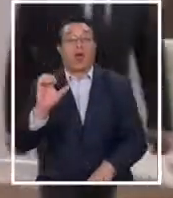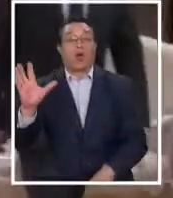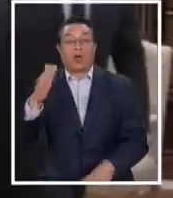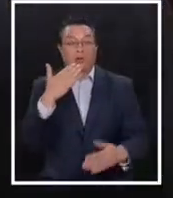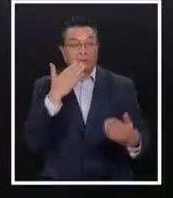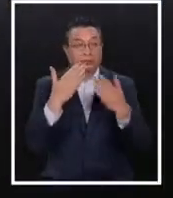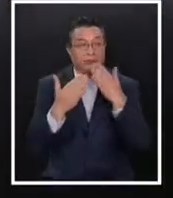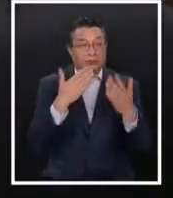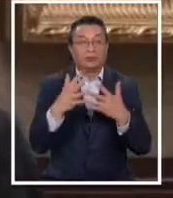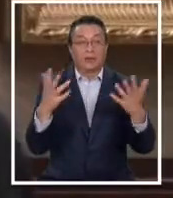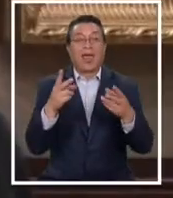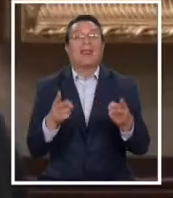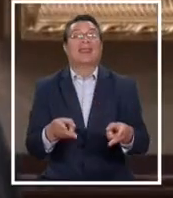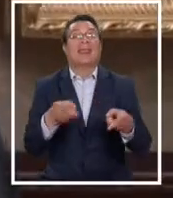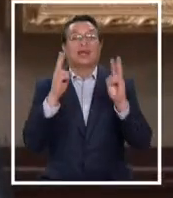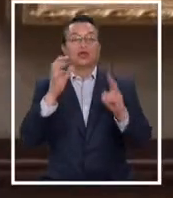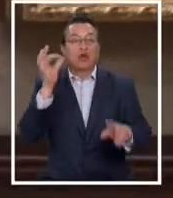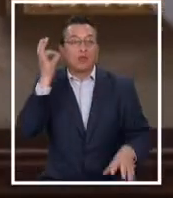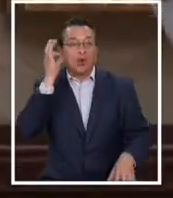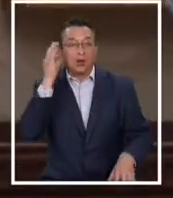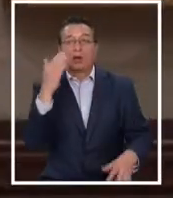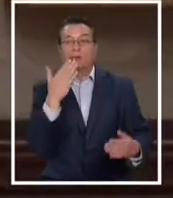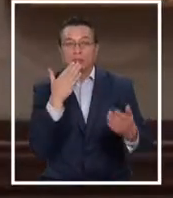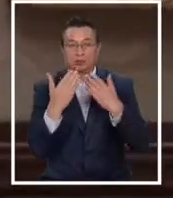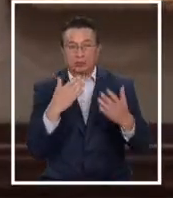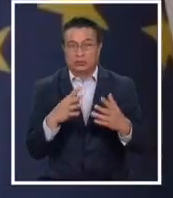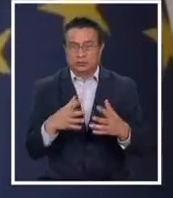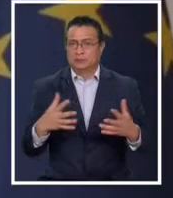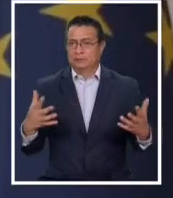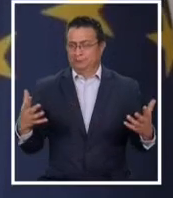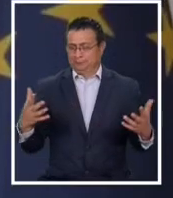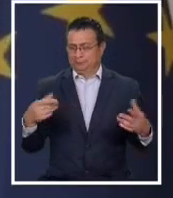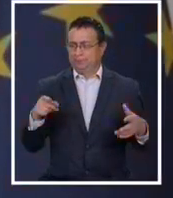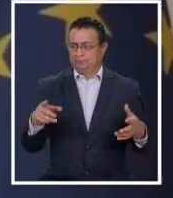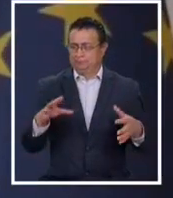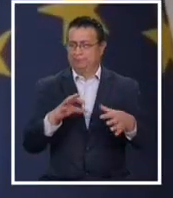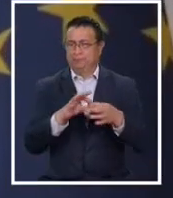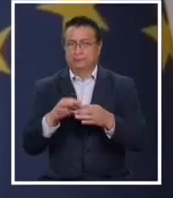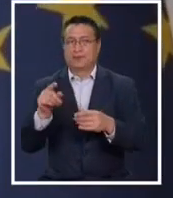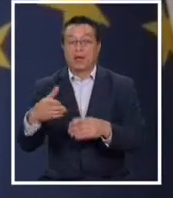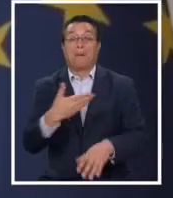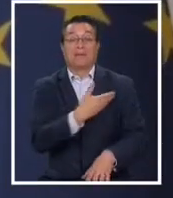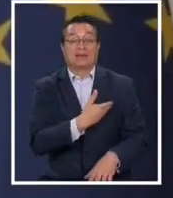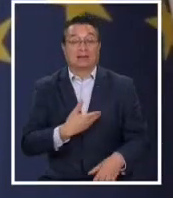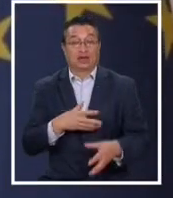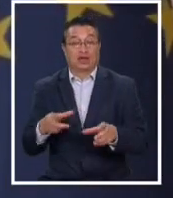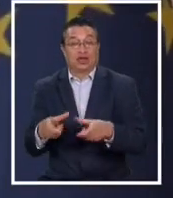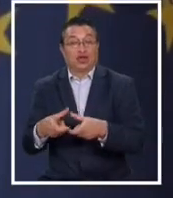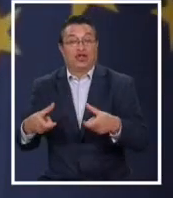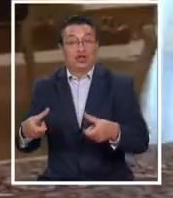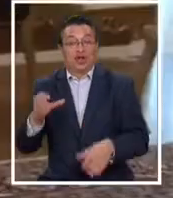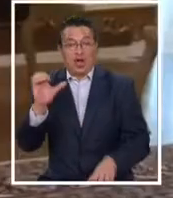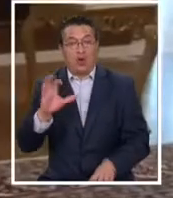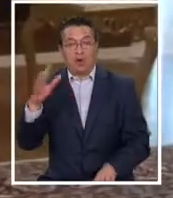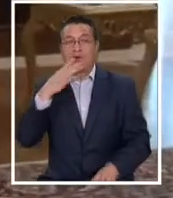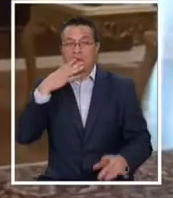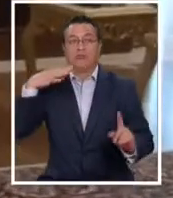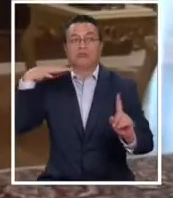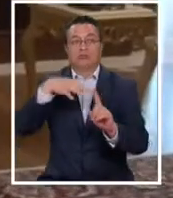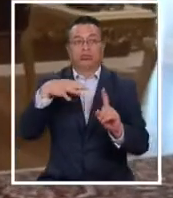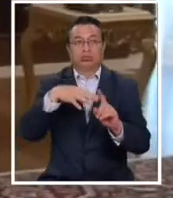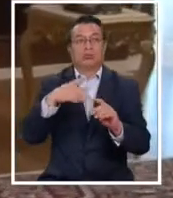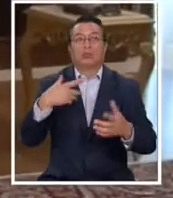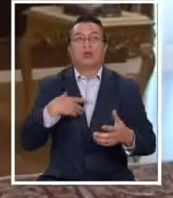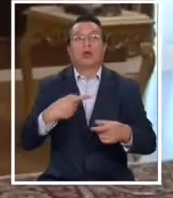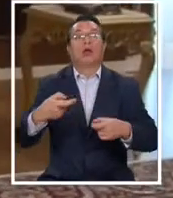precisamente sobre los derechos de la mujer. Es bien insólito. Bueno, en ese contexto el presidente del Consejo Europeo también fue criticado porque se